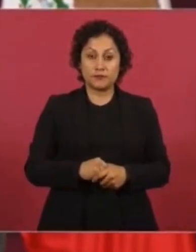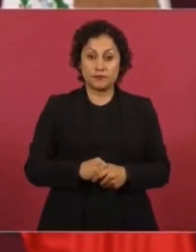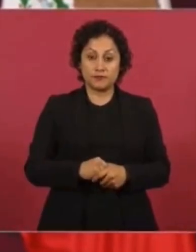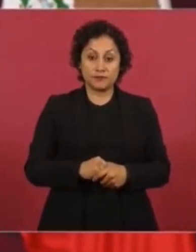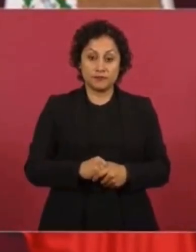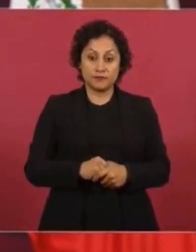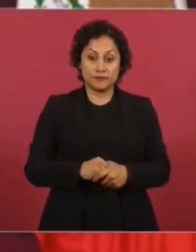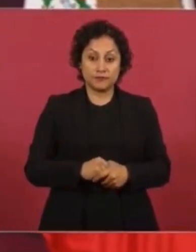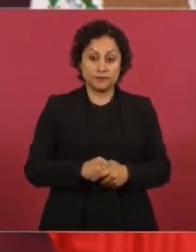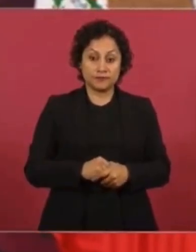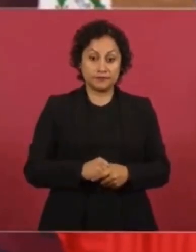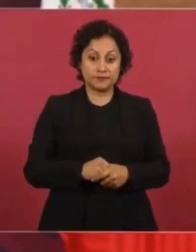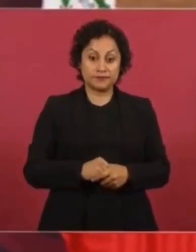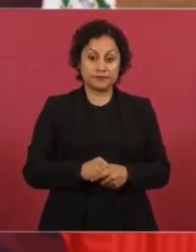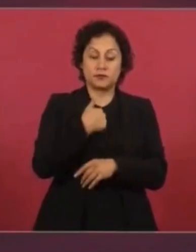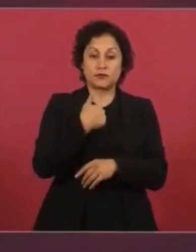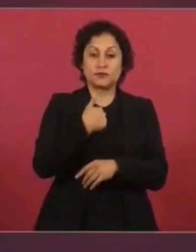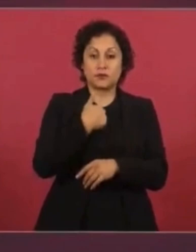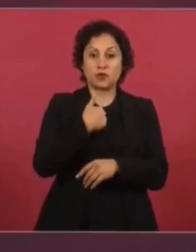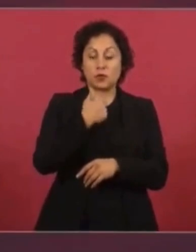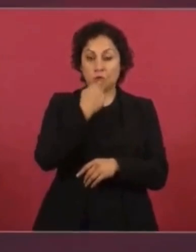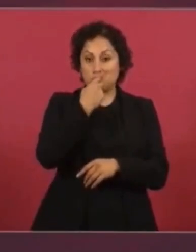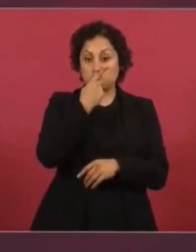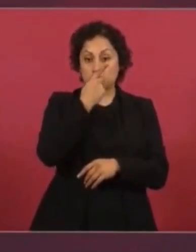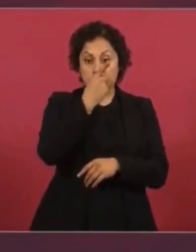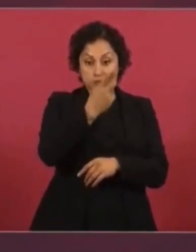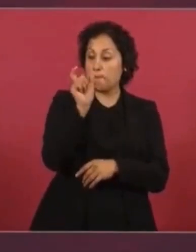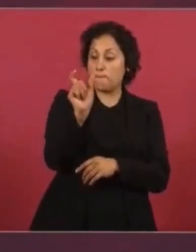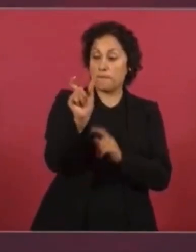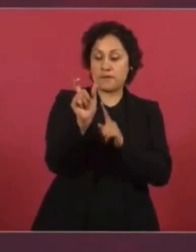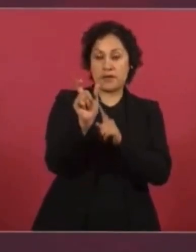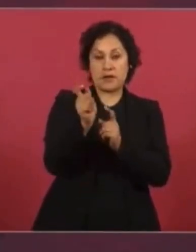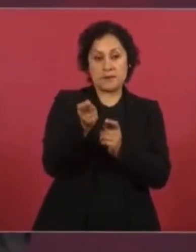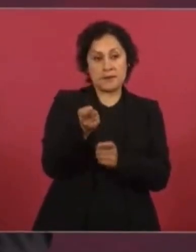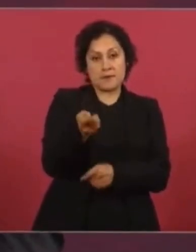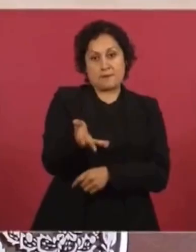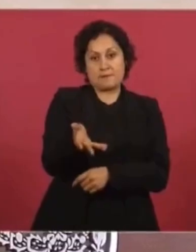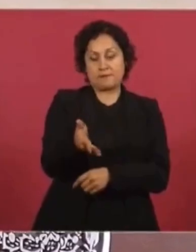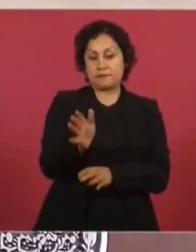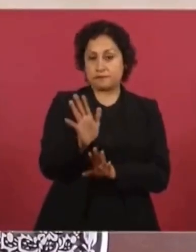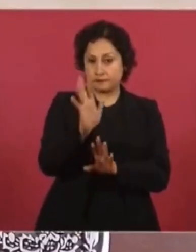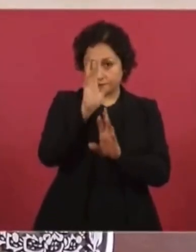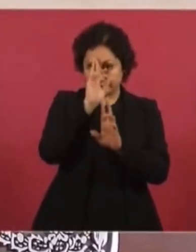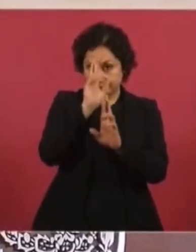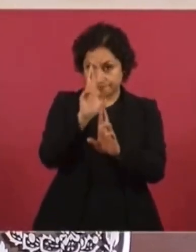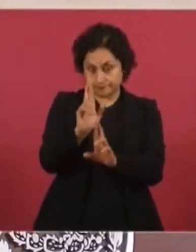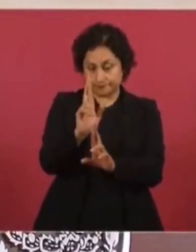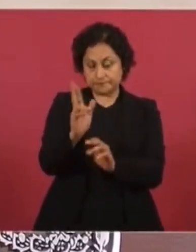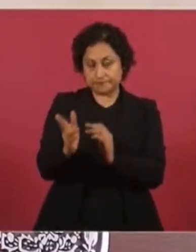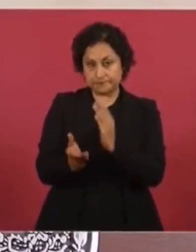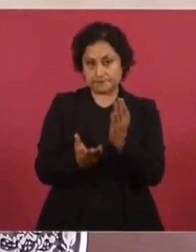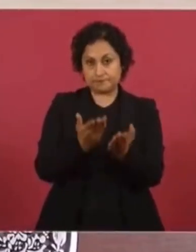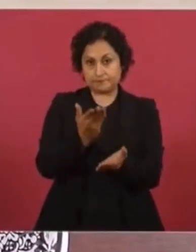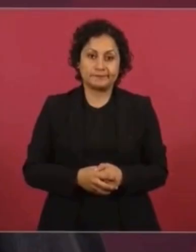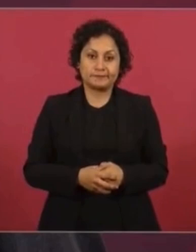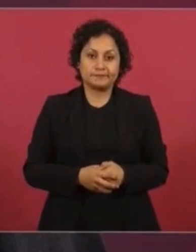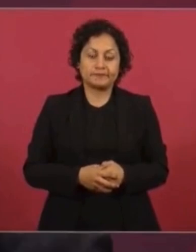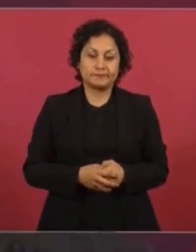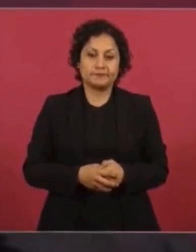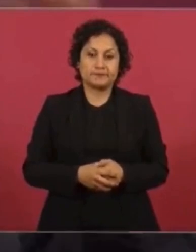en una palabra con todo respeto, fue un autogol